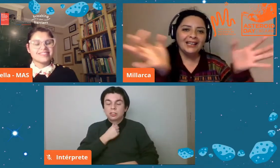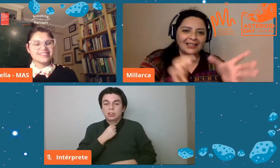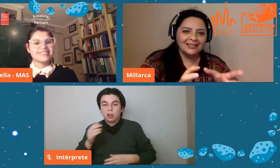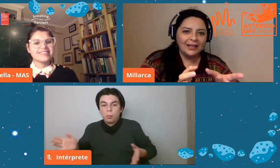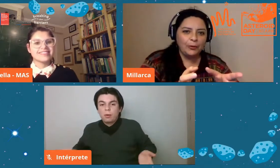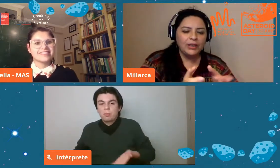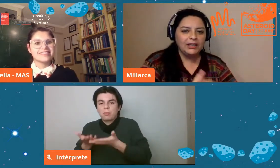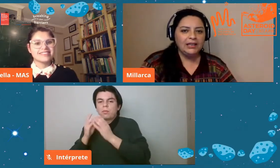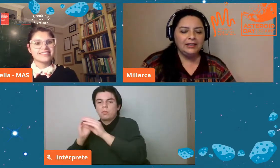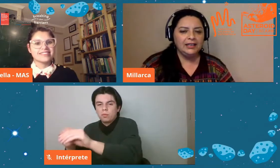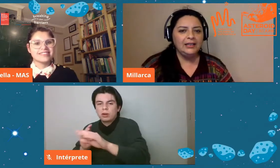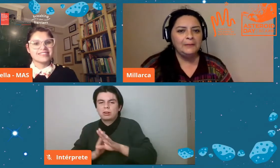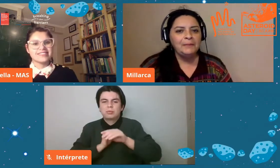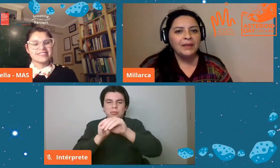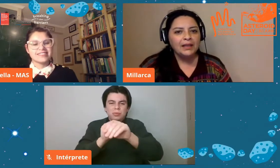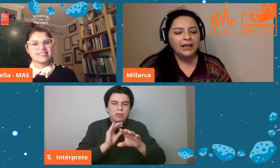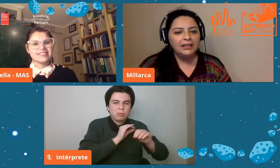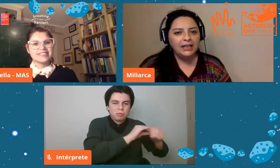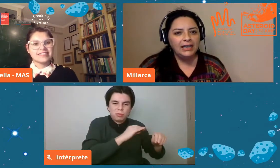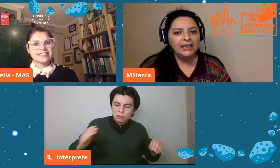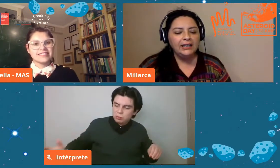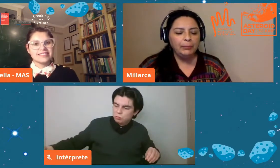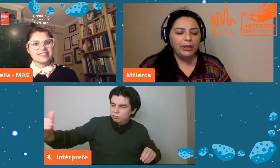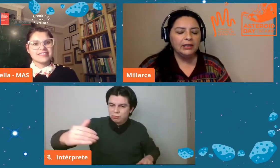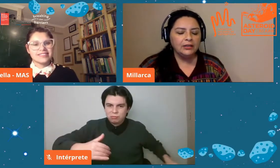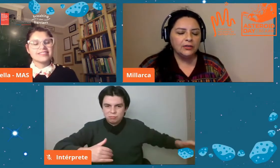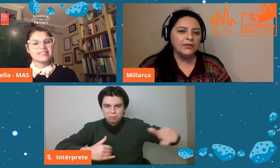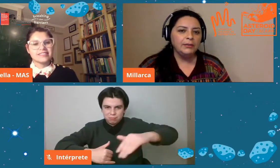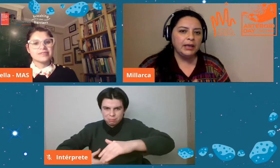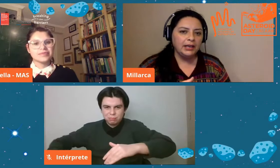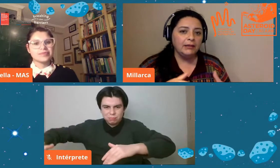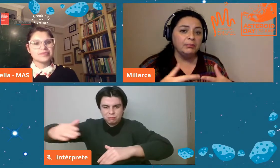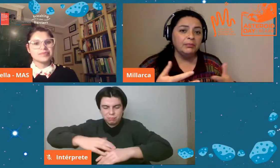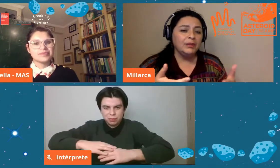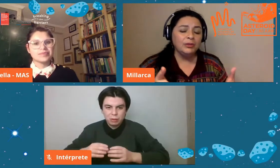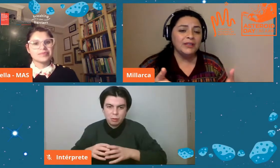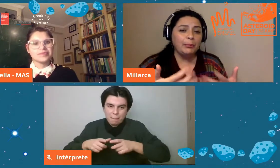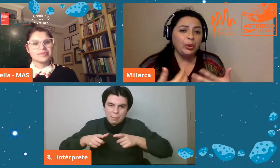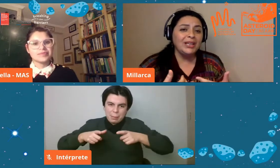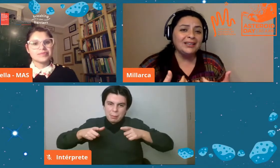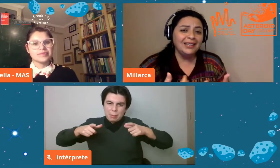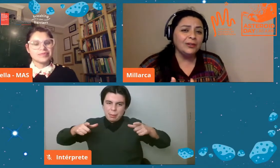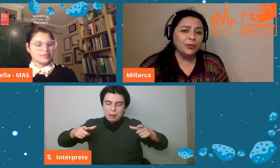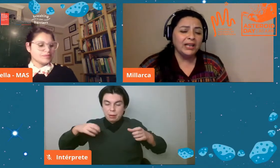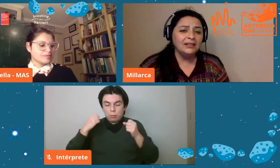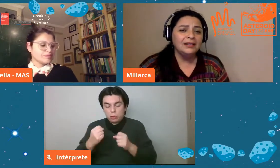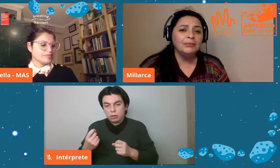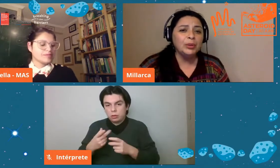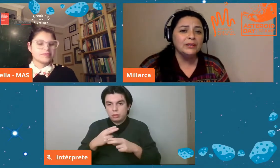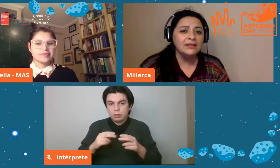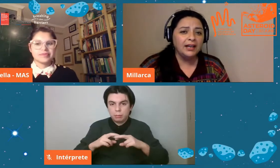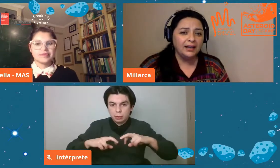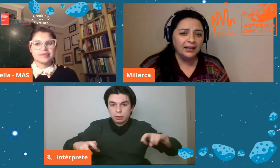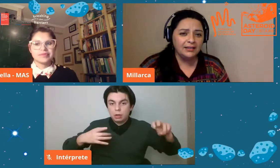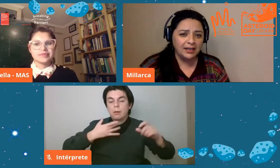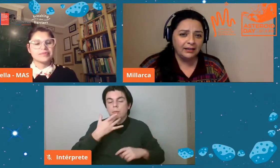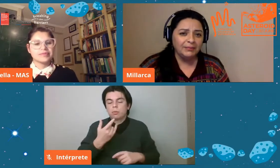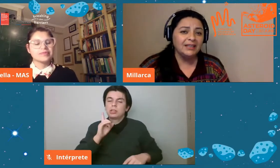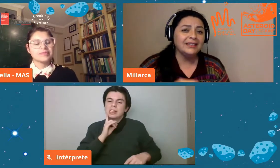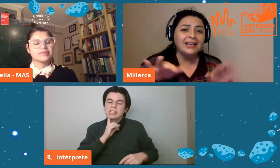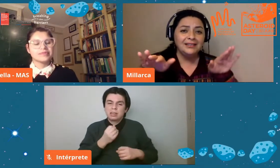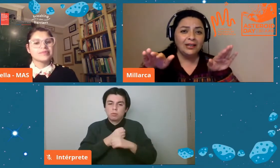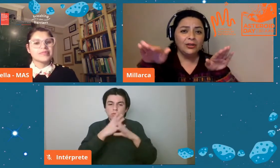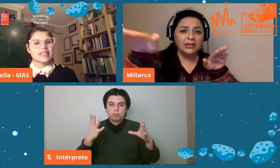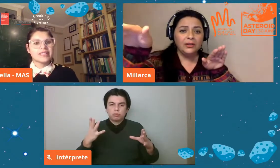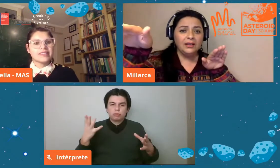gente como para que se unan a esta a esta línea y que puedan entonces o sea porque tiene un gran potencial acá